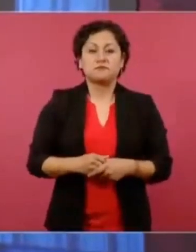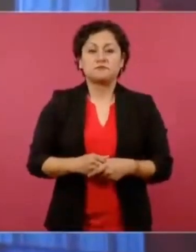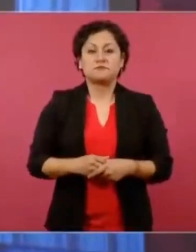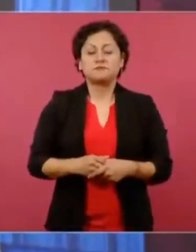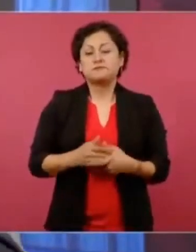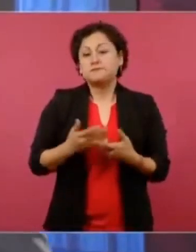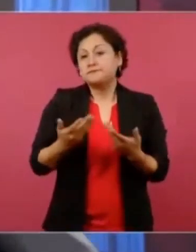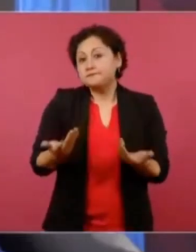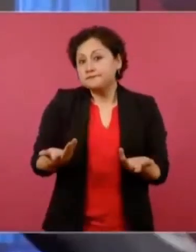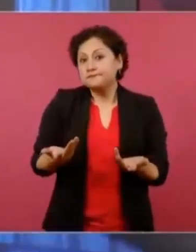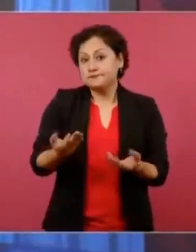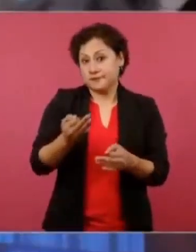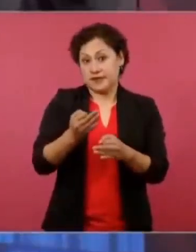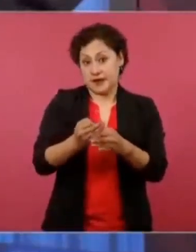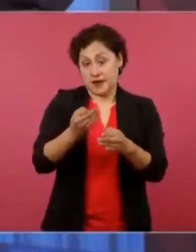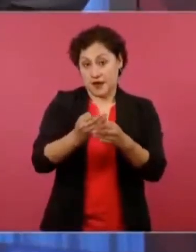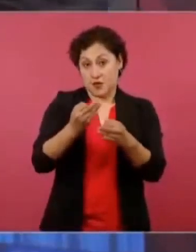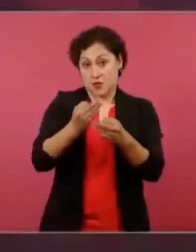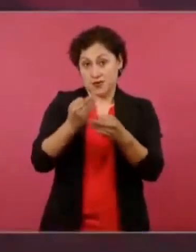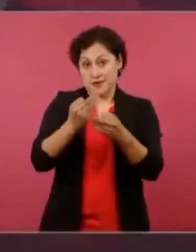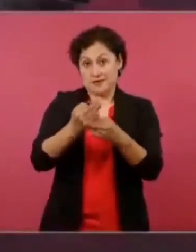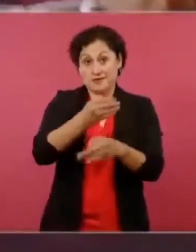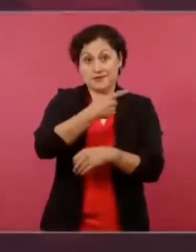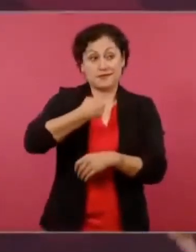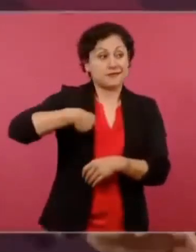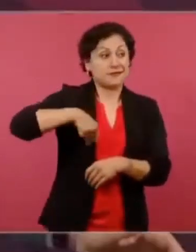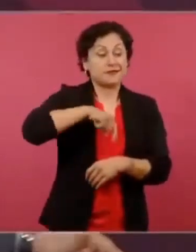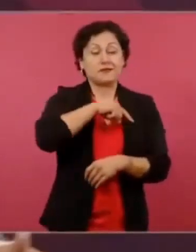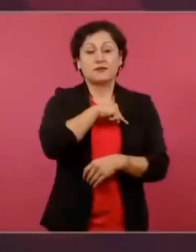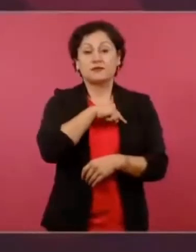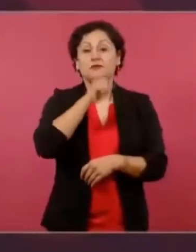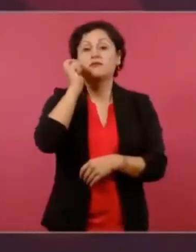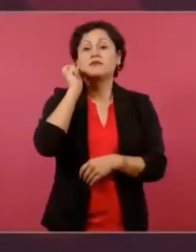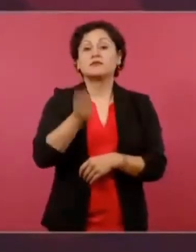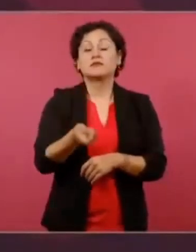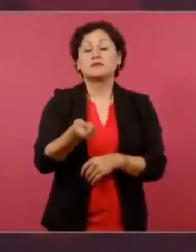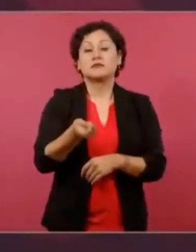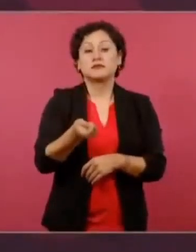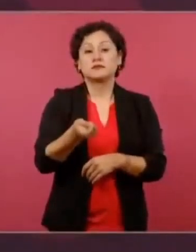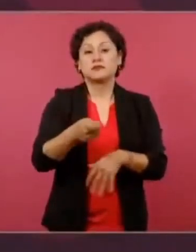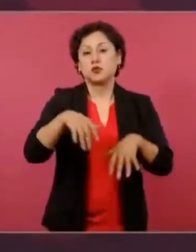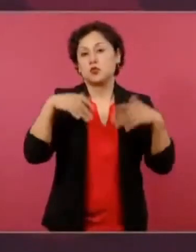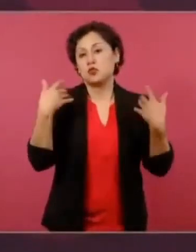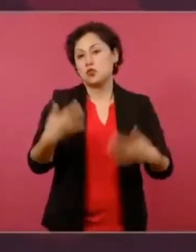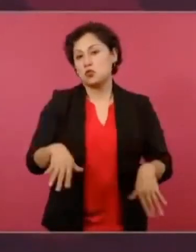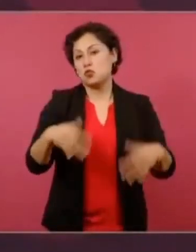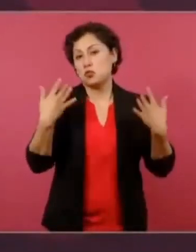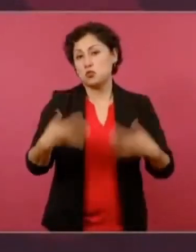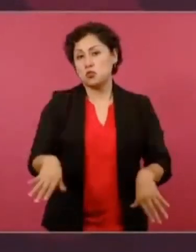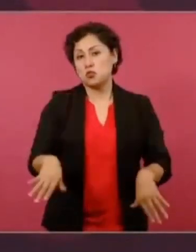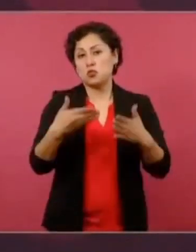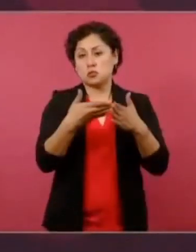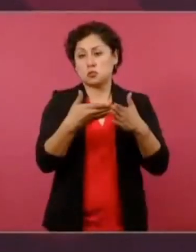Nosotros estamos viviendo tiempos excepcionales,